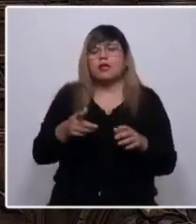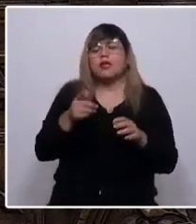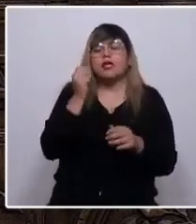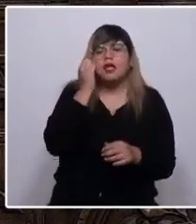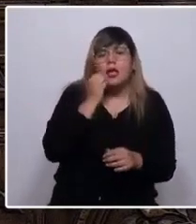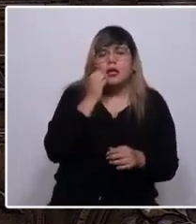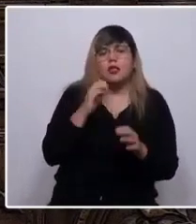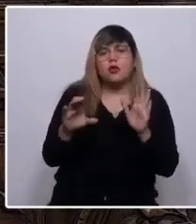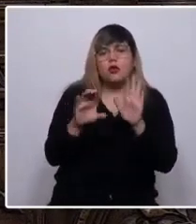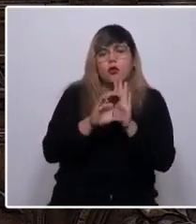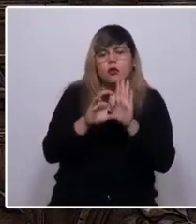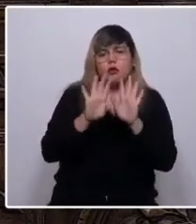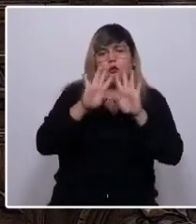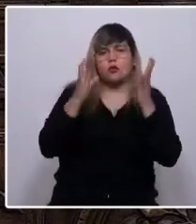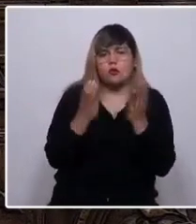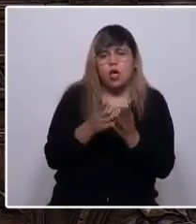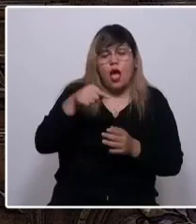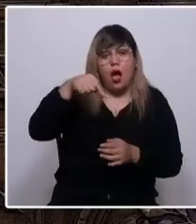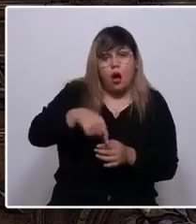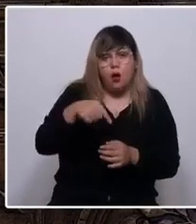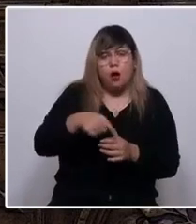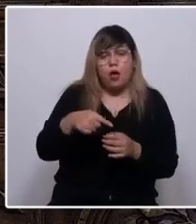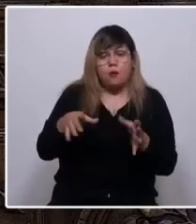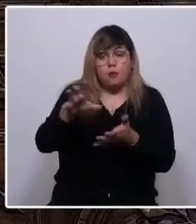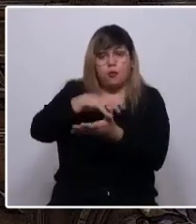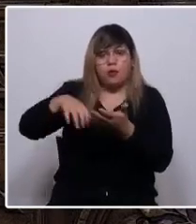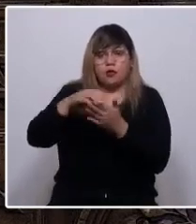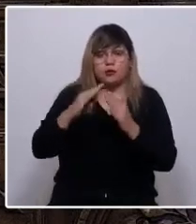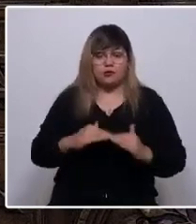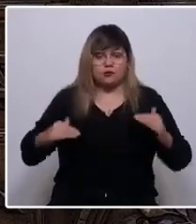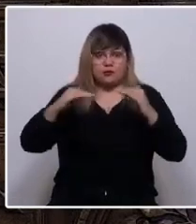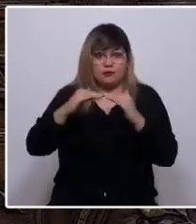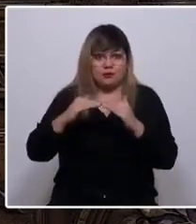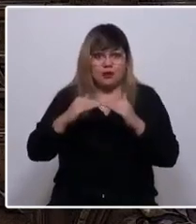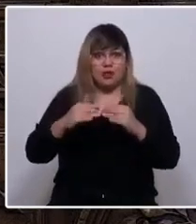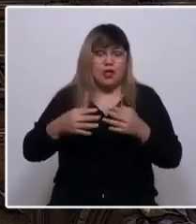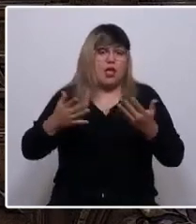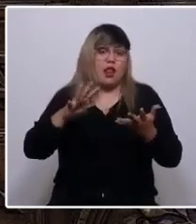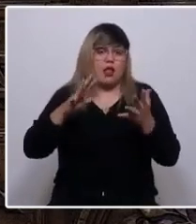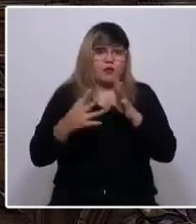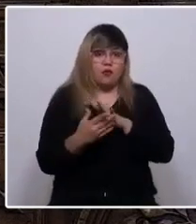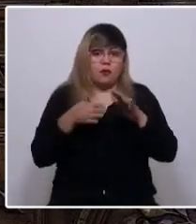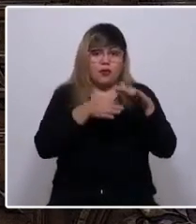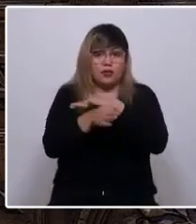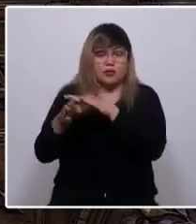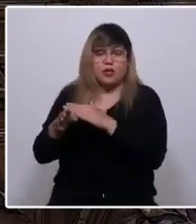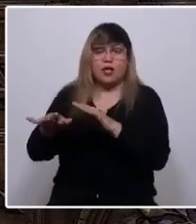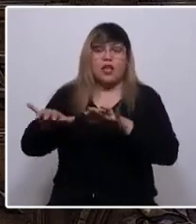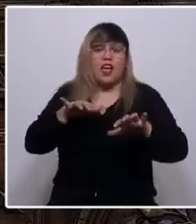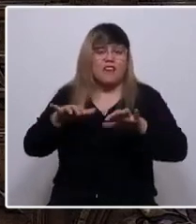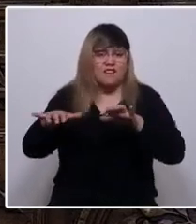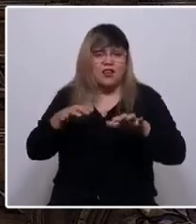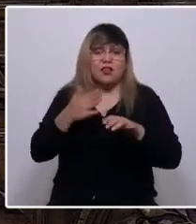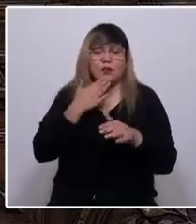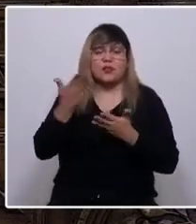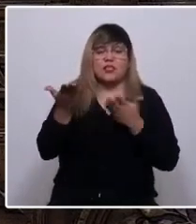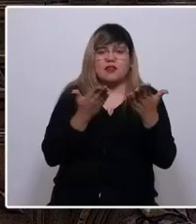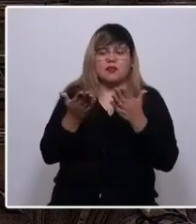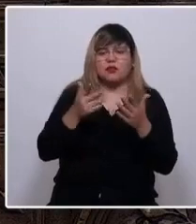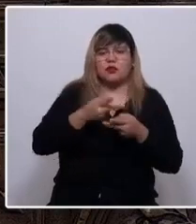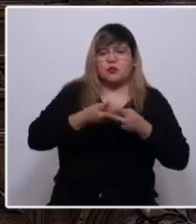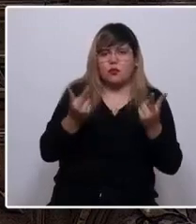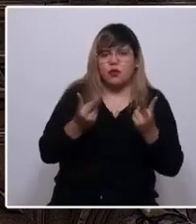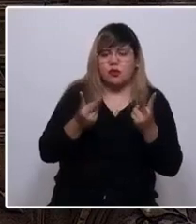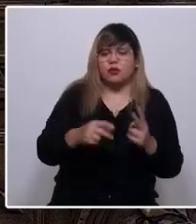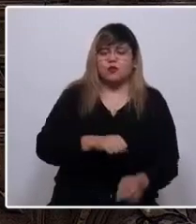si algo está claro hoy es que nuestra población nos exige equidad y celeridad en la forma como se accede a bienes y servicios públicos. Es de perogrullo,